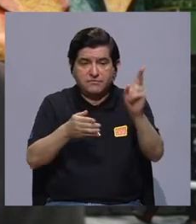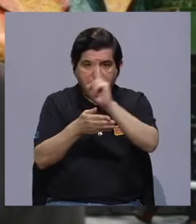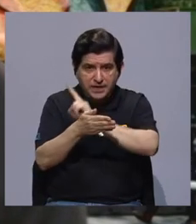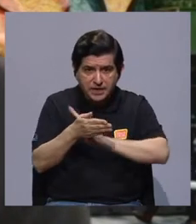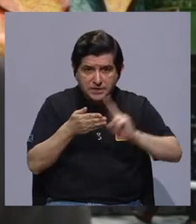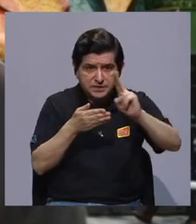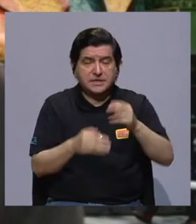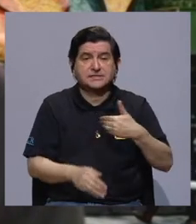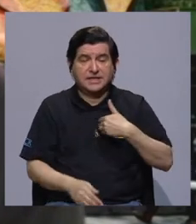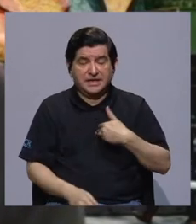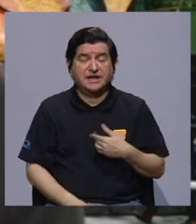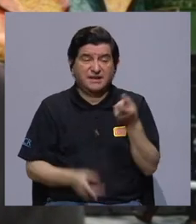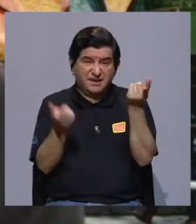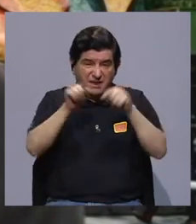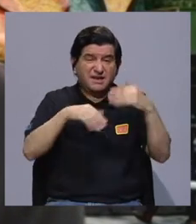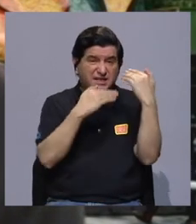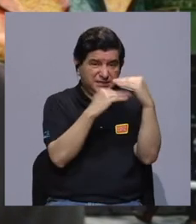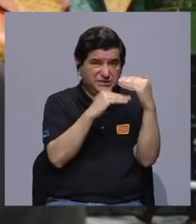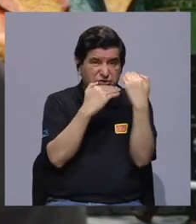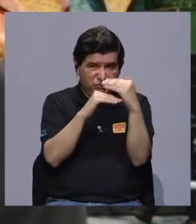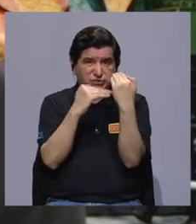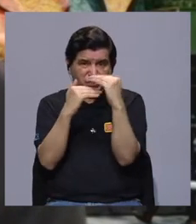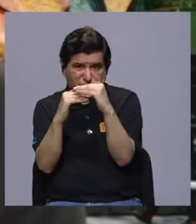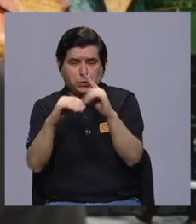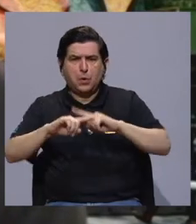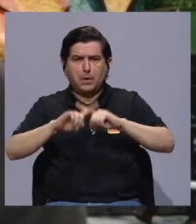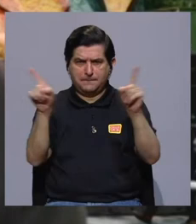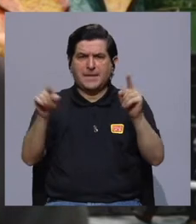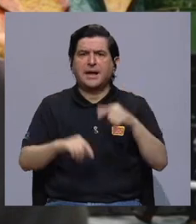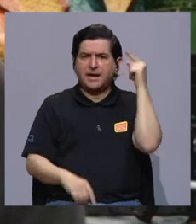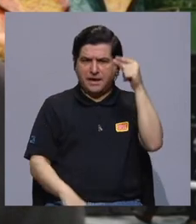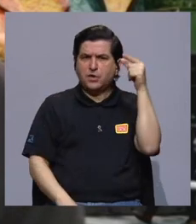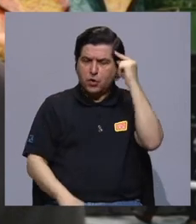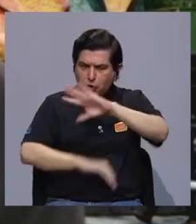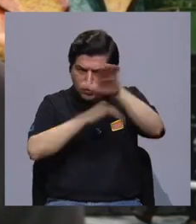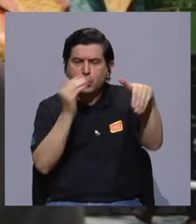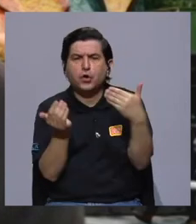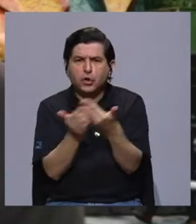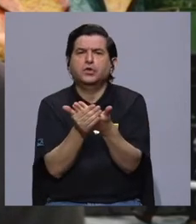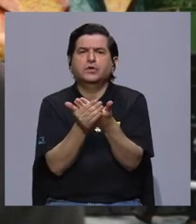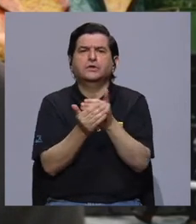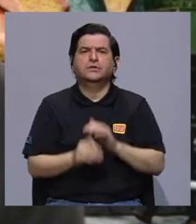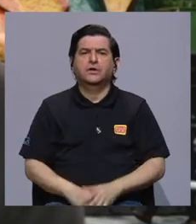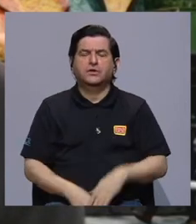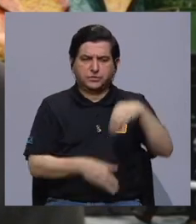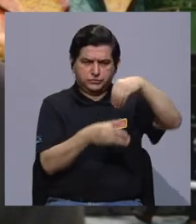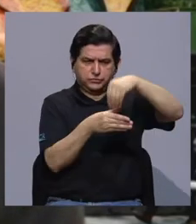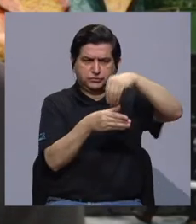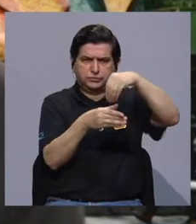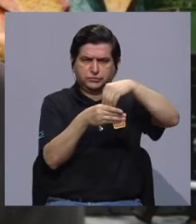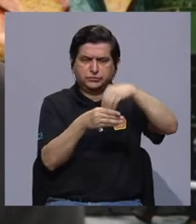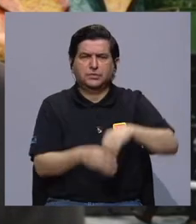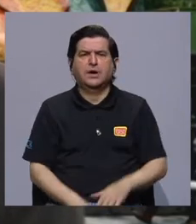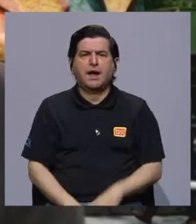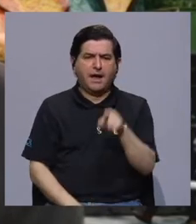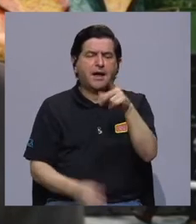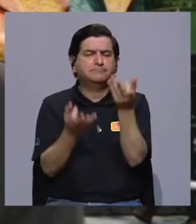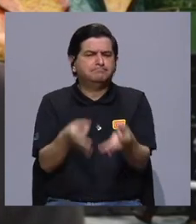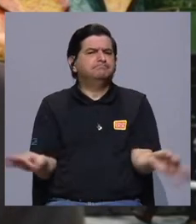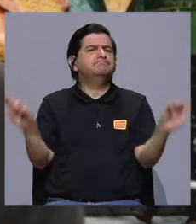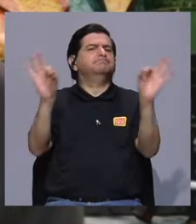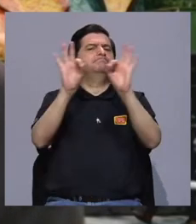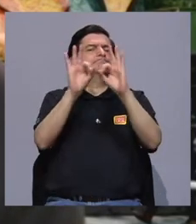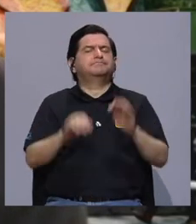universidades tenemos, que además son limitados, pero indudablemente entre todos el aporte va a ser más